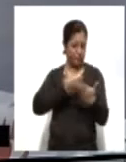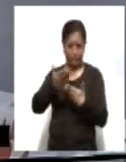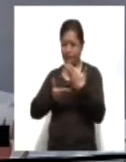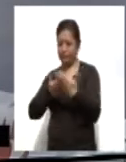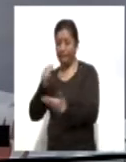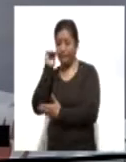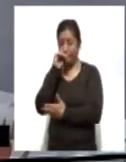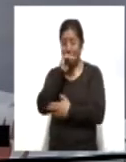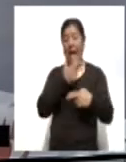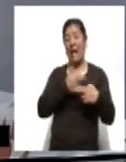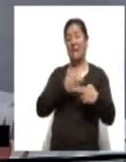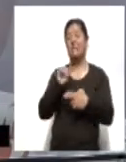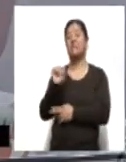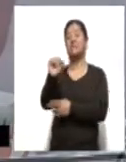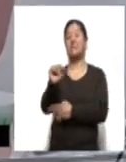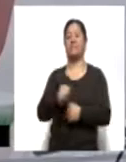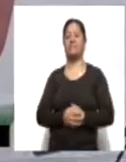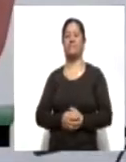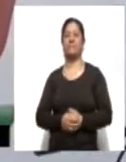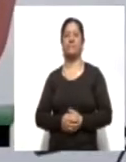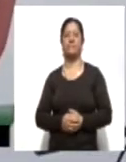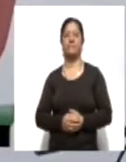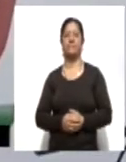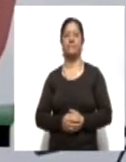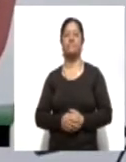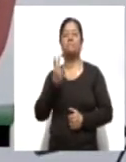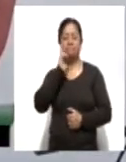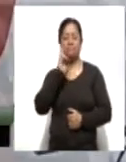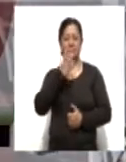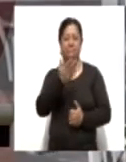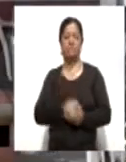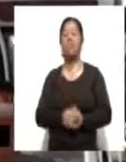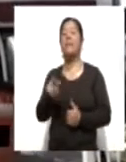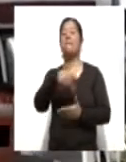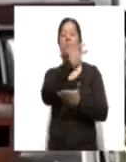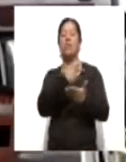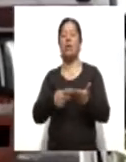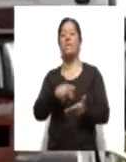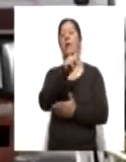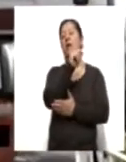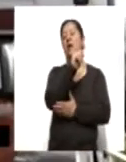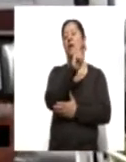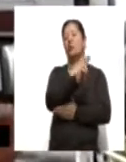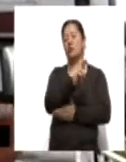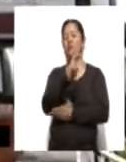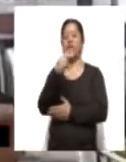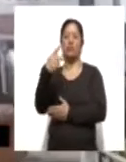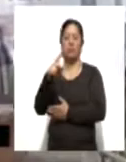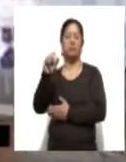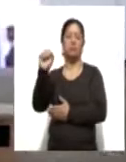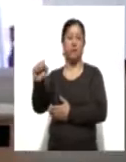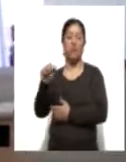sábado 20 de febrero. Veamos. El programa Ruta por tu salud se instaló en el municipio de Zacualpan para